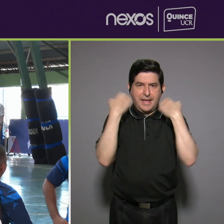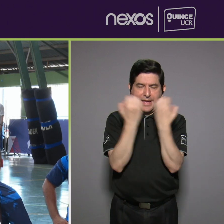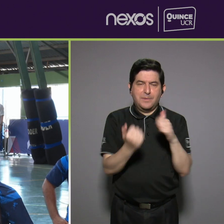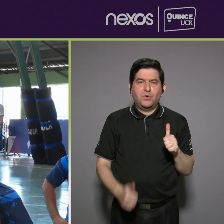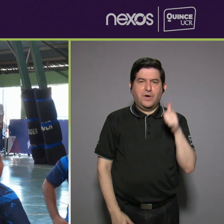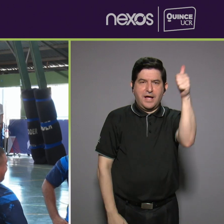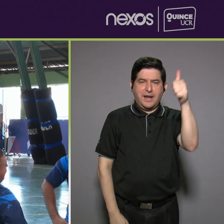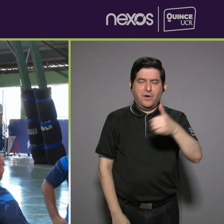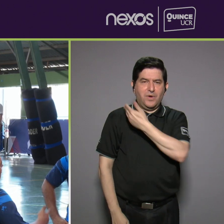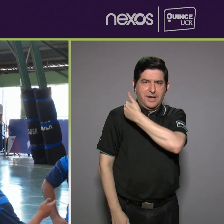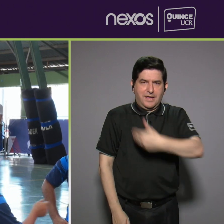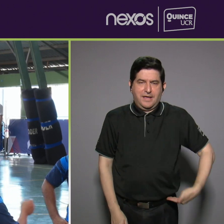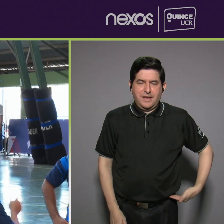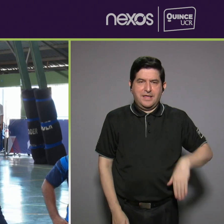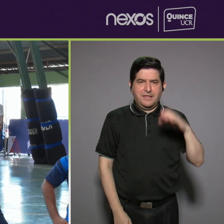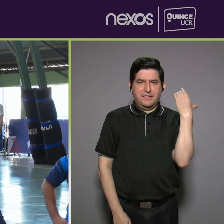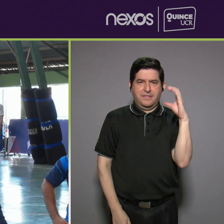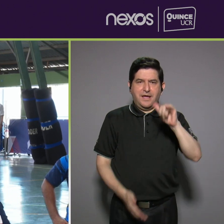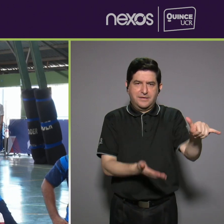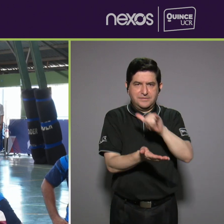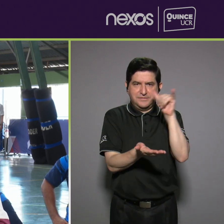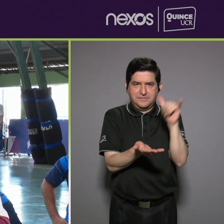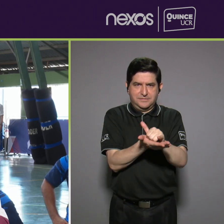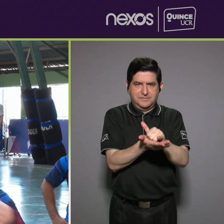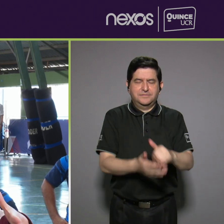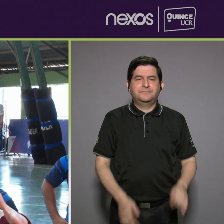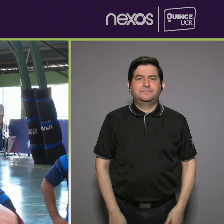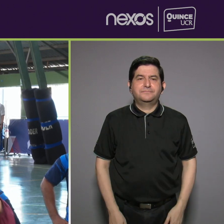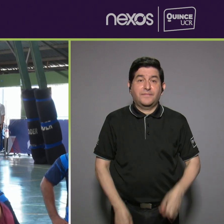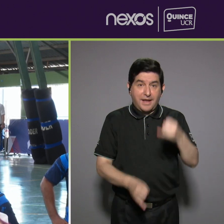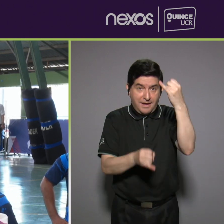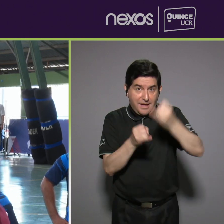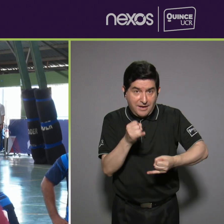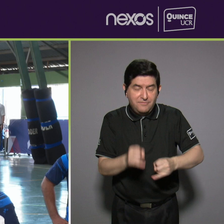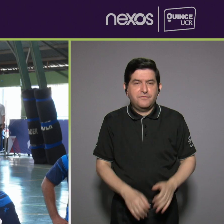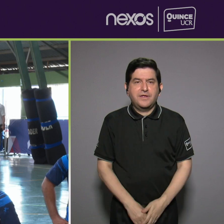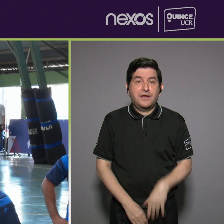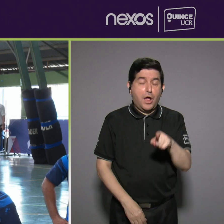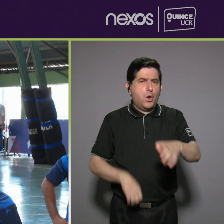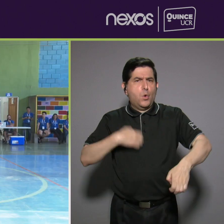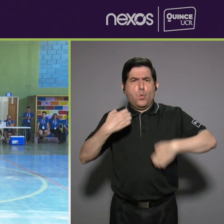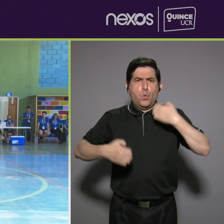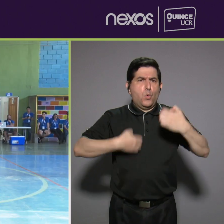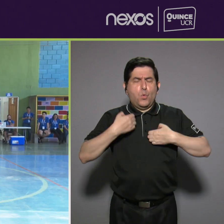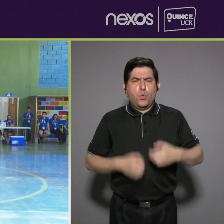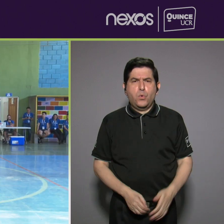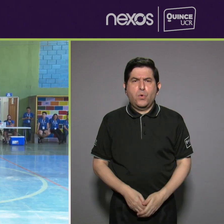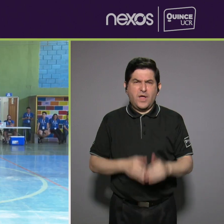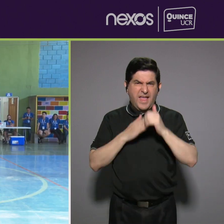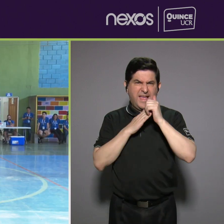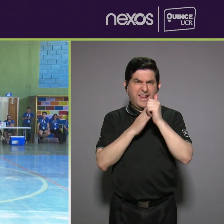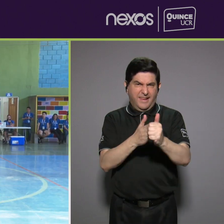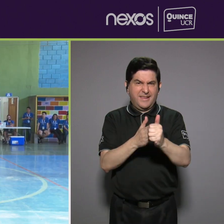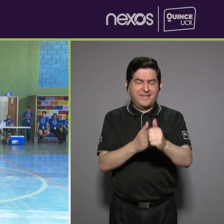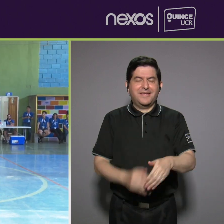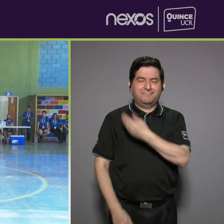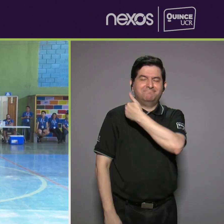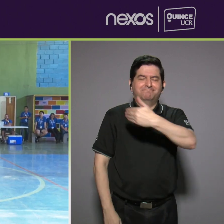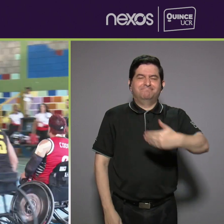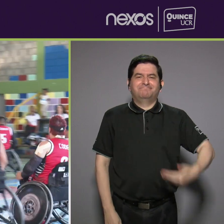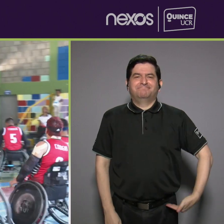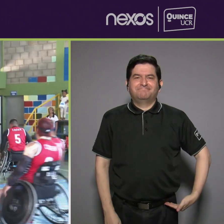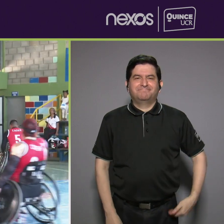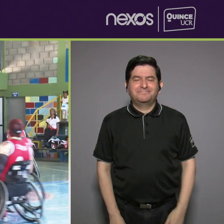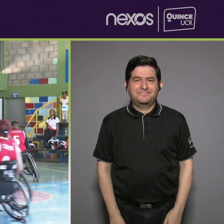Alajuela, Heredia, Cartago y San José En la final se vivieron altas emociones y el líder indiscutible fue Heredia